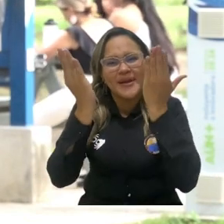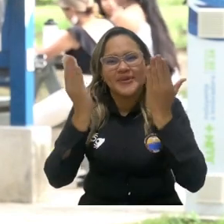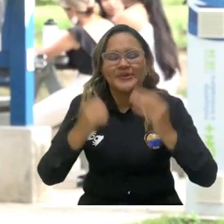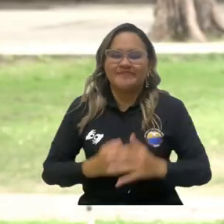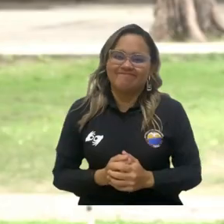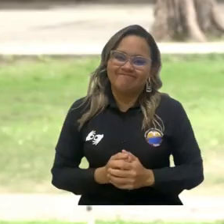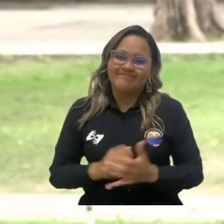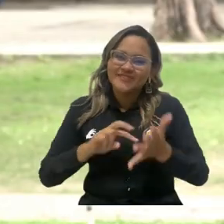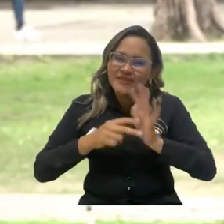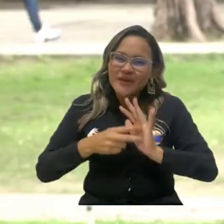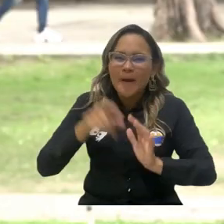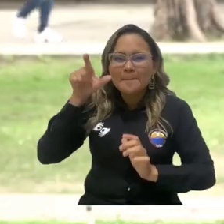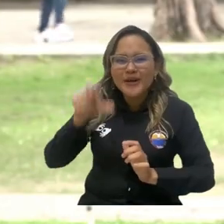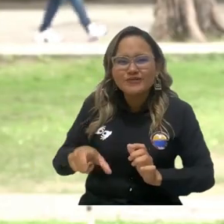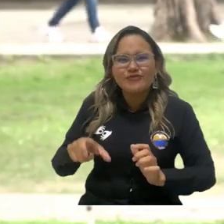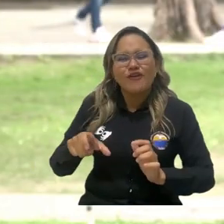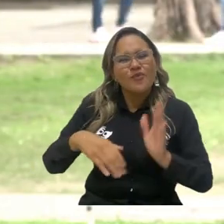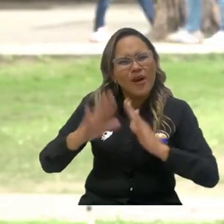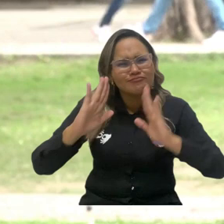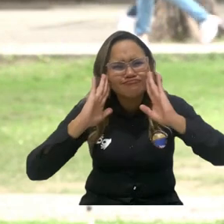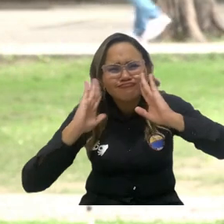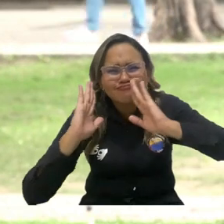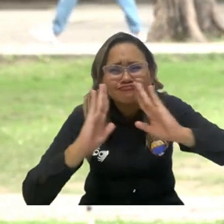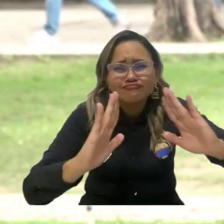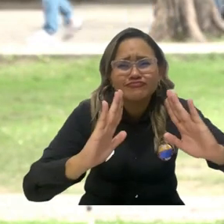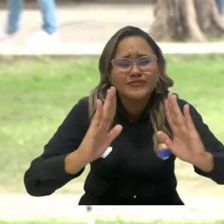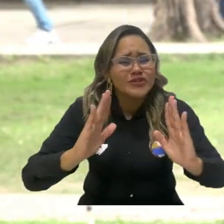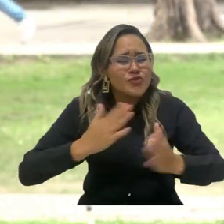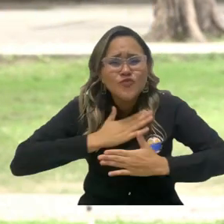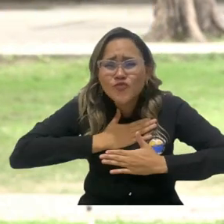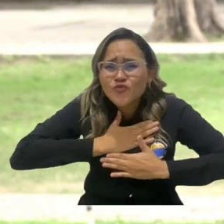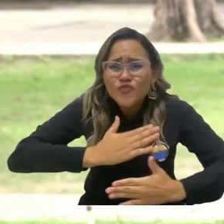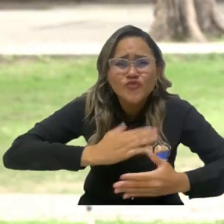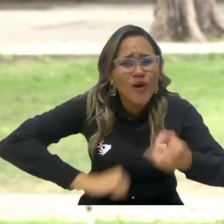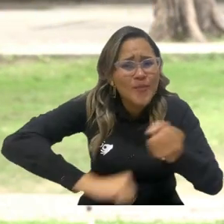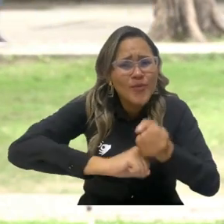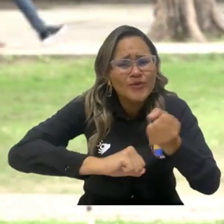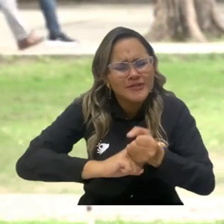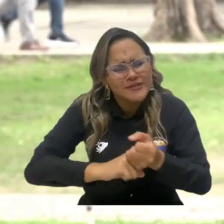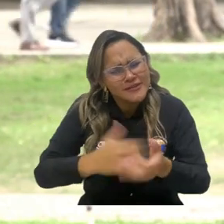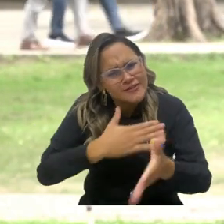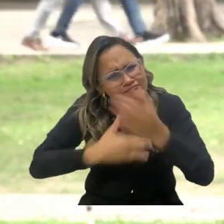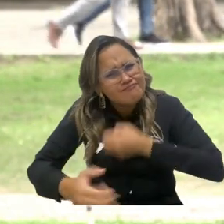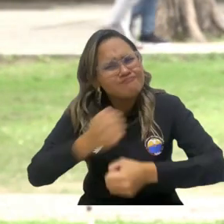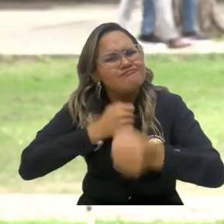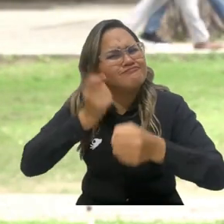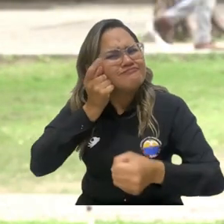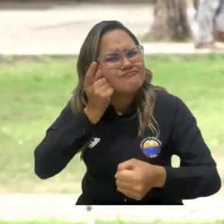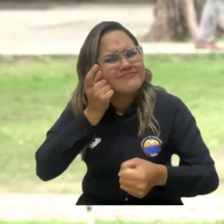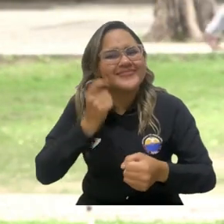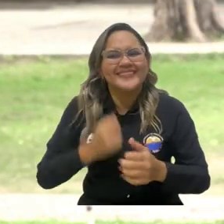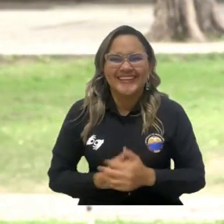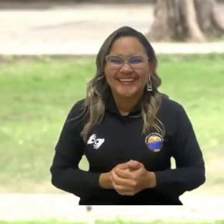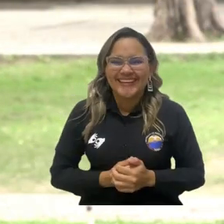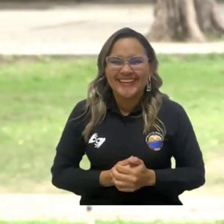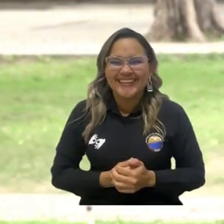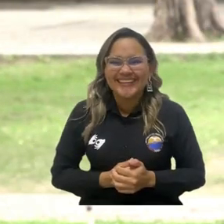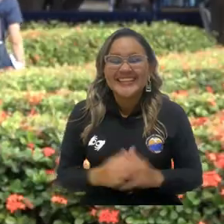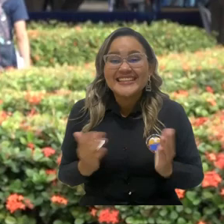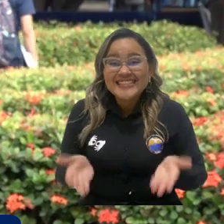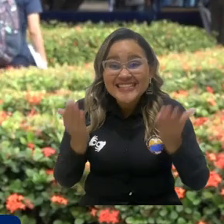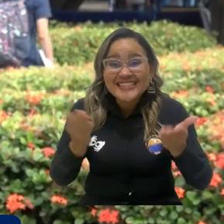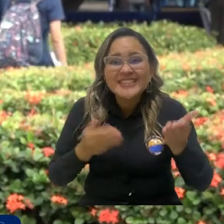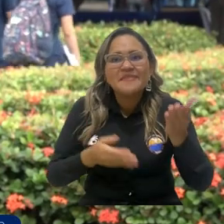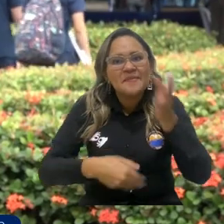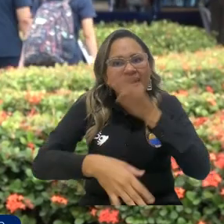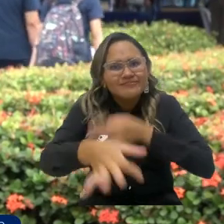a ser mejores. Alguien que está al servicio de los demás, alguien humano y empático que trata de siempre ayudar a las demás personas.